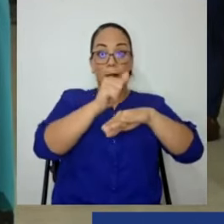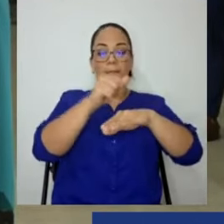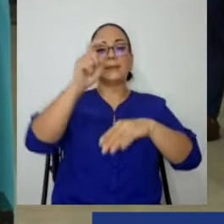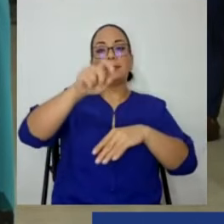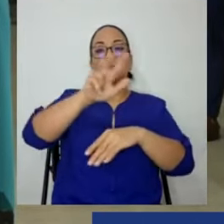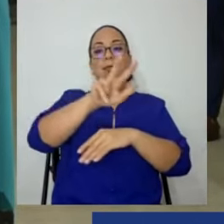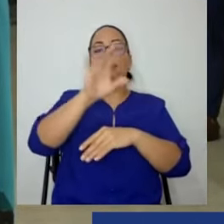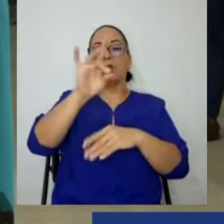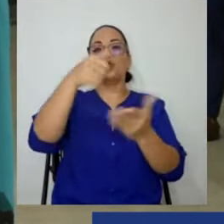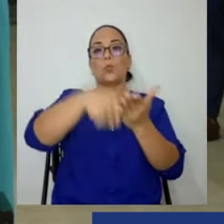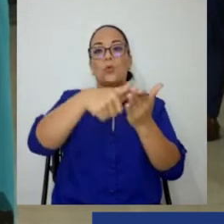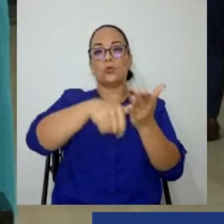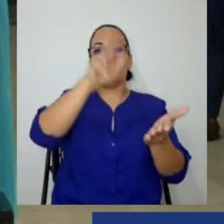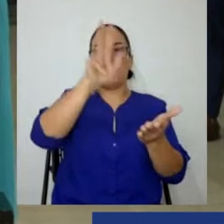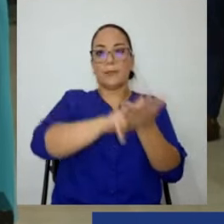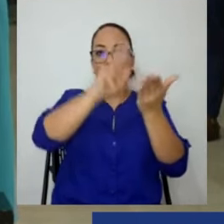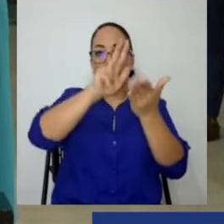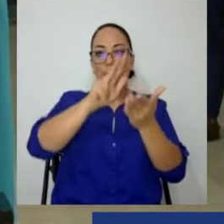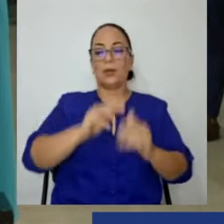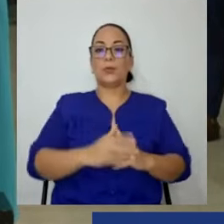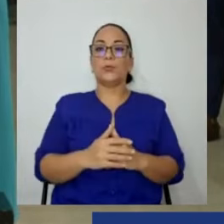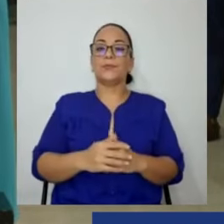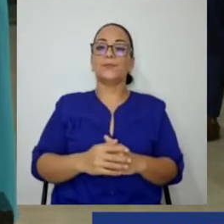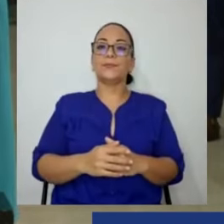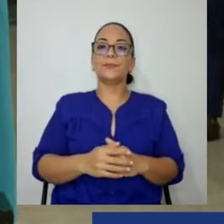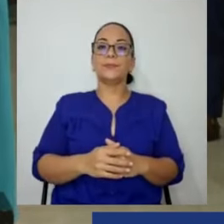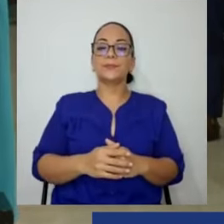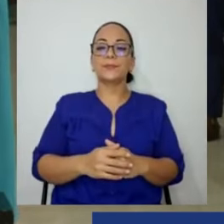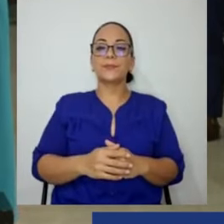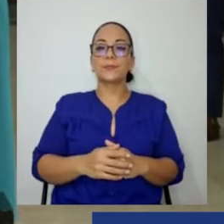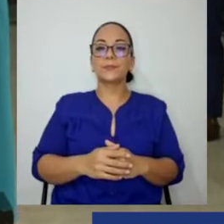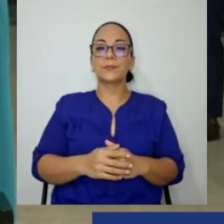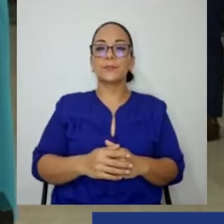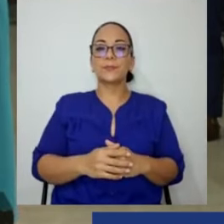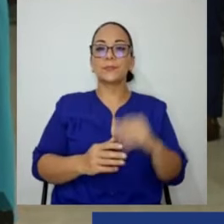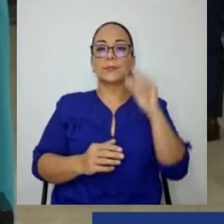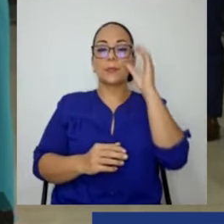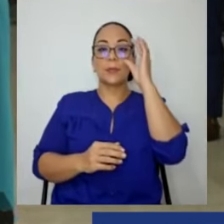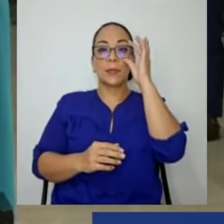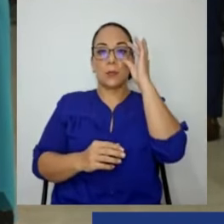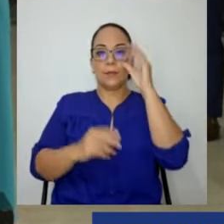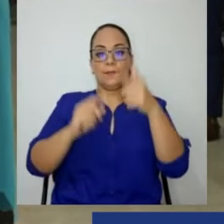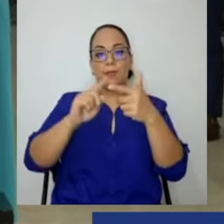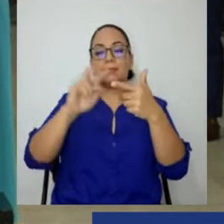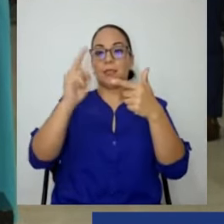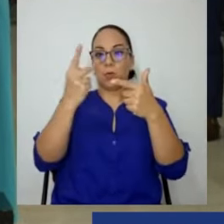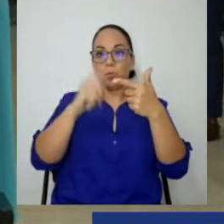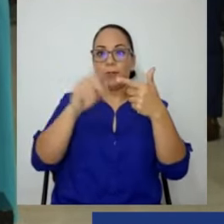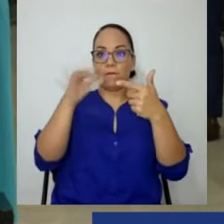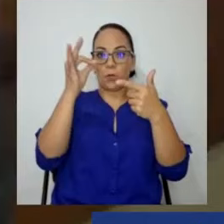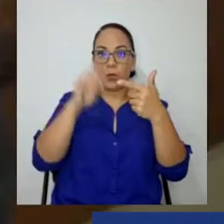aprobarlo. En este caso, la segunda vía es la que